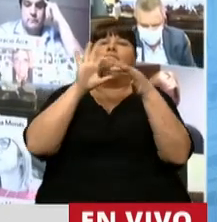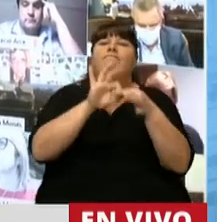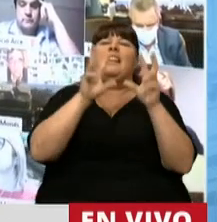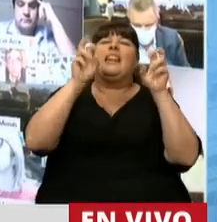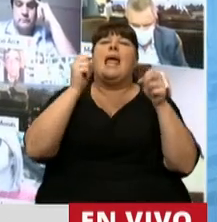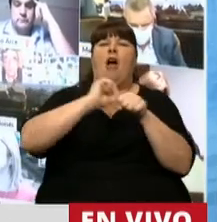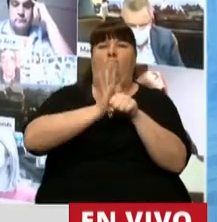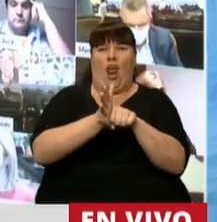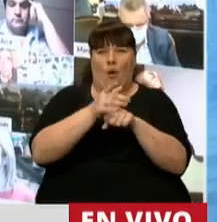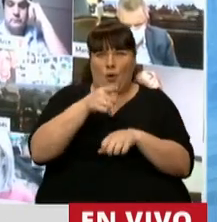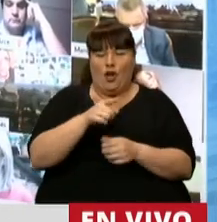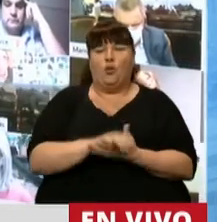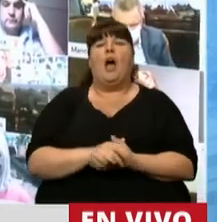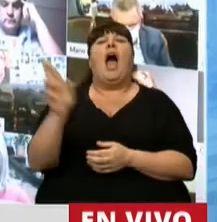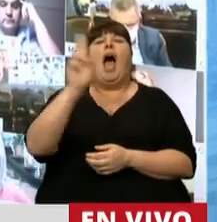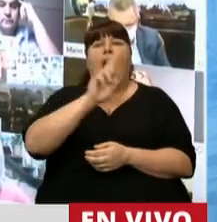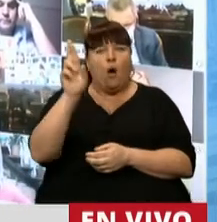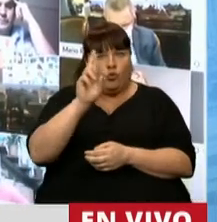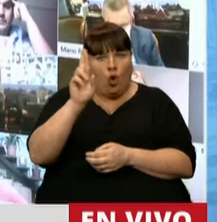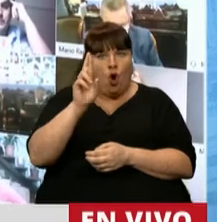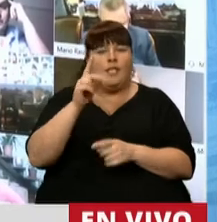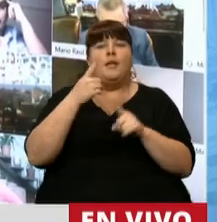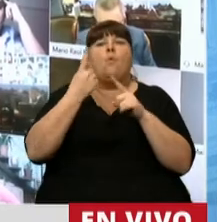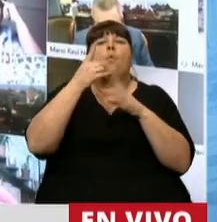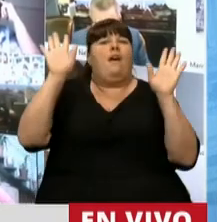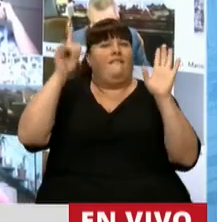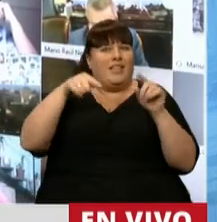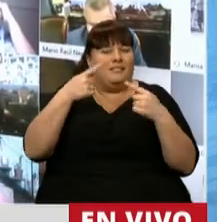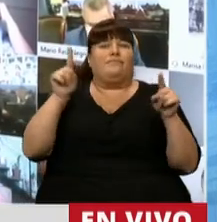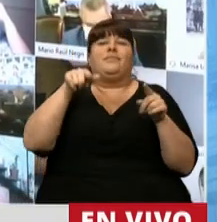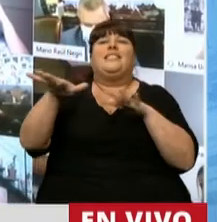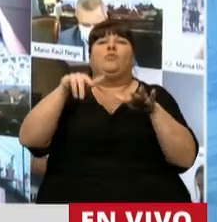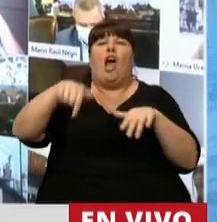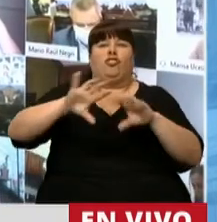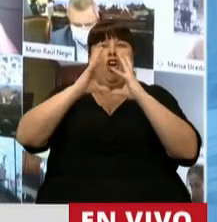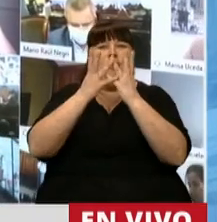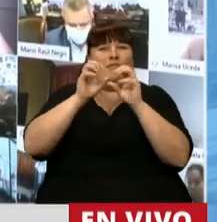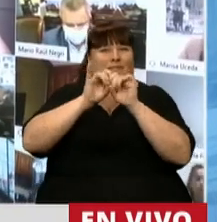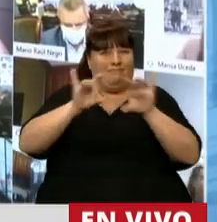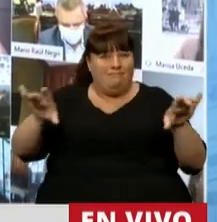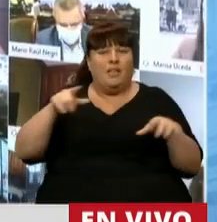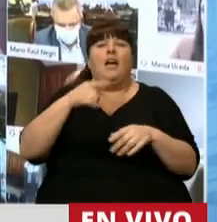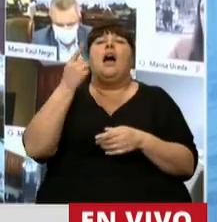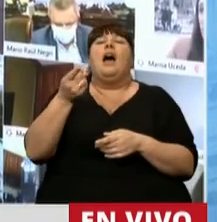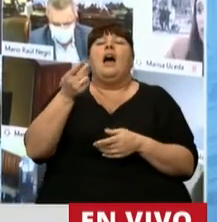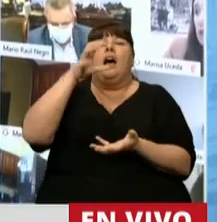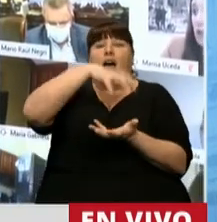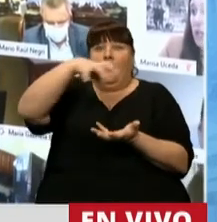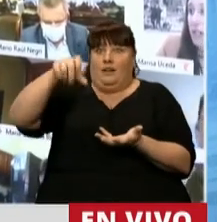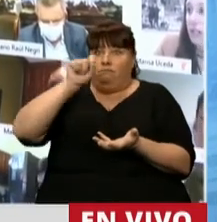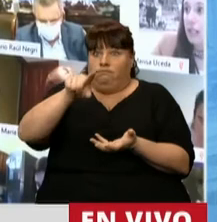al COVID-19, autorízase por la excepcionalidad del contexto pandémico a los organismos